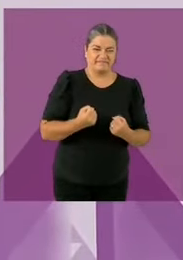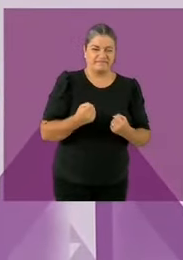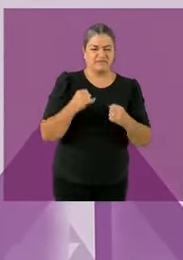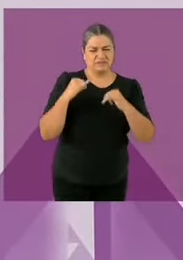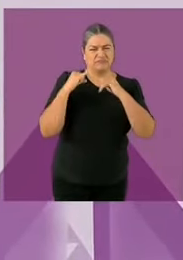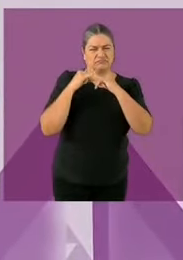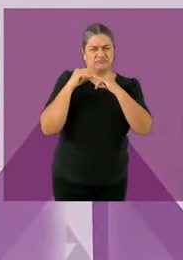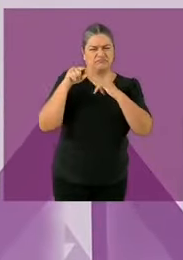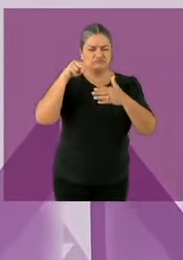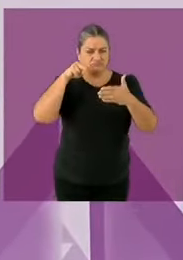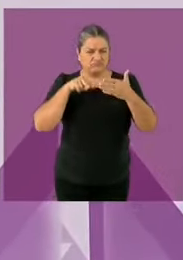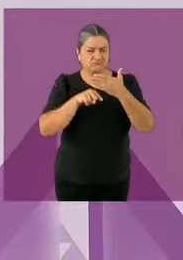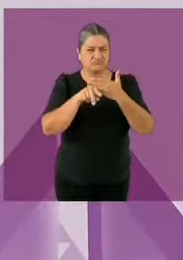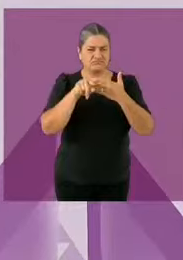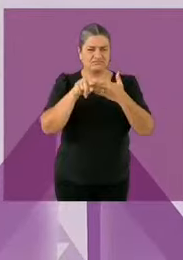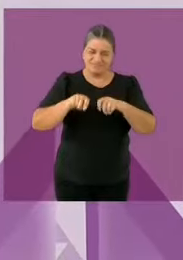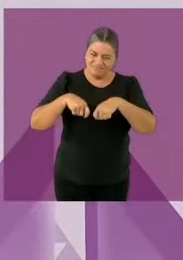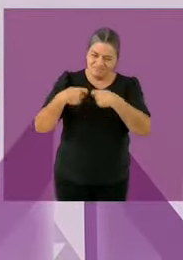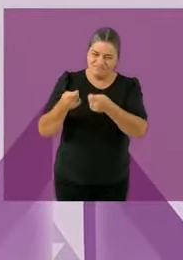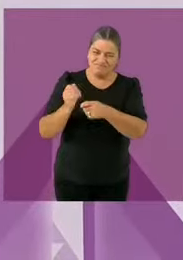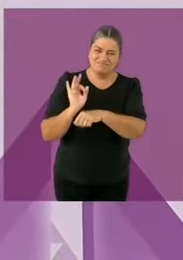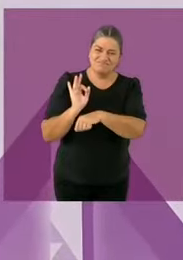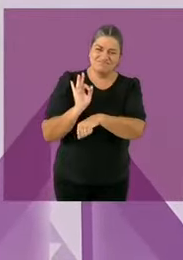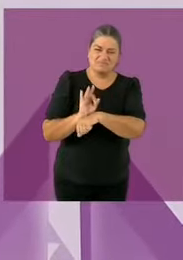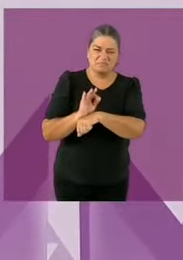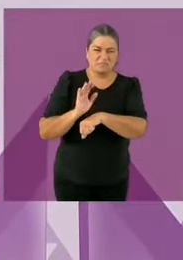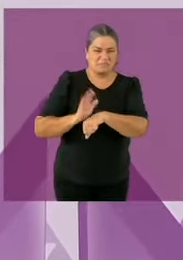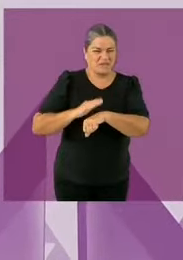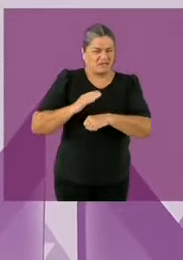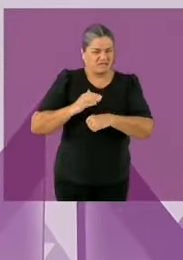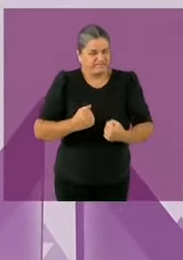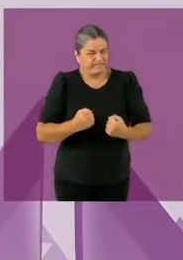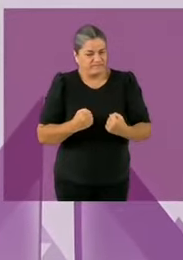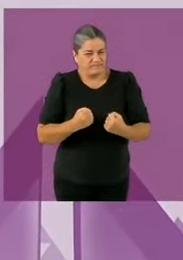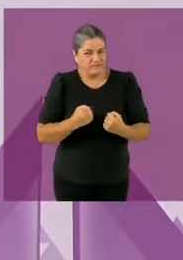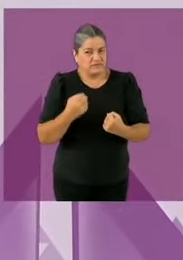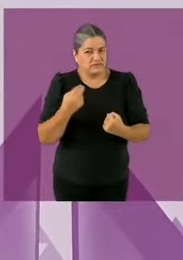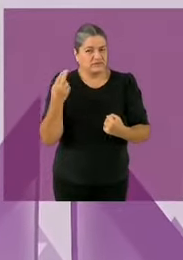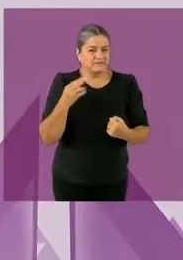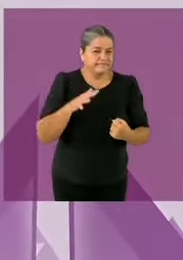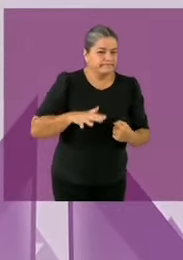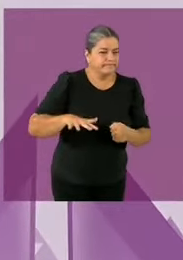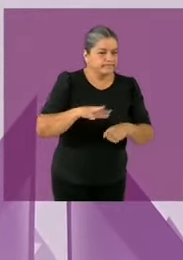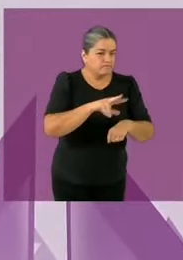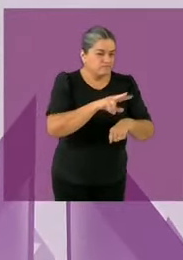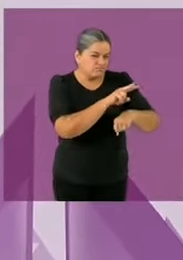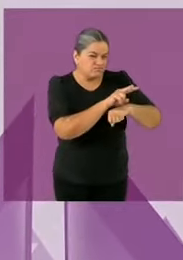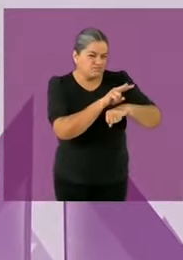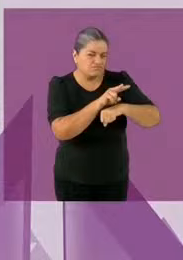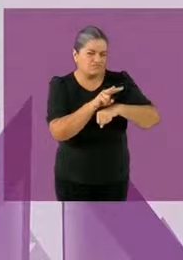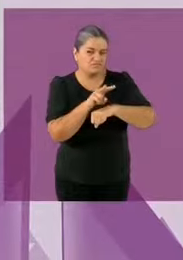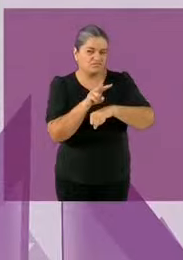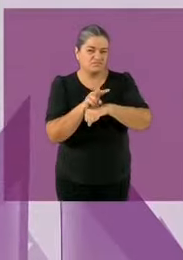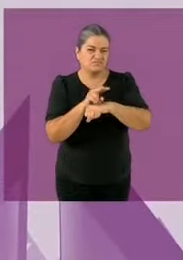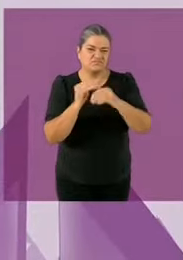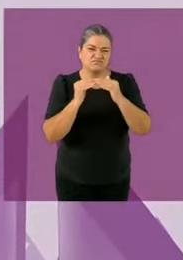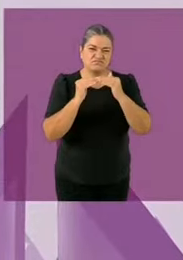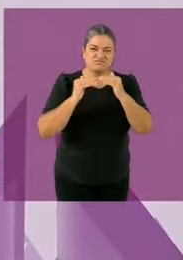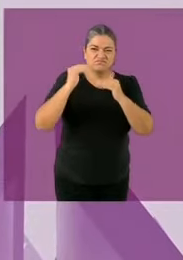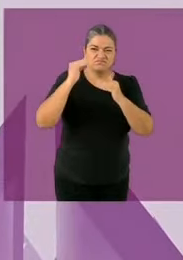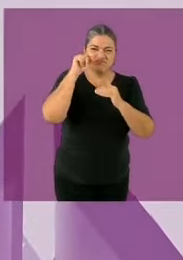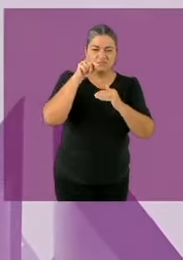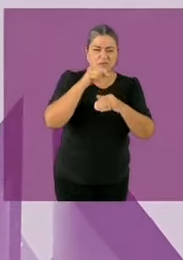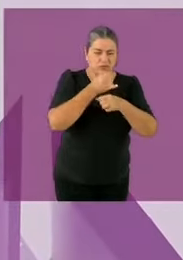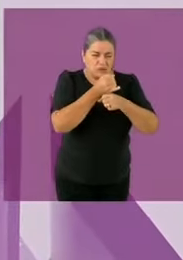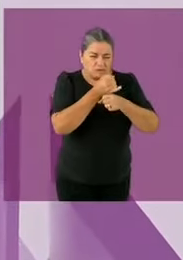fiscalía realmente autónoma, una auditoría superior de la federación que investigue y ponga a disposición a los